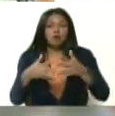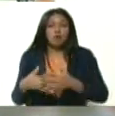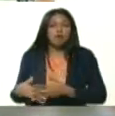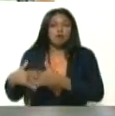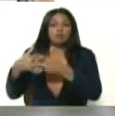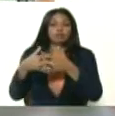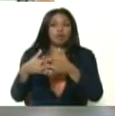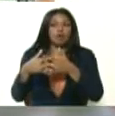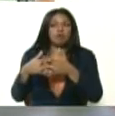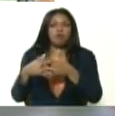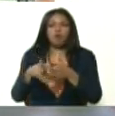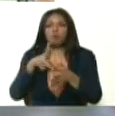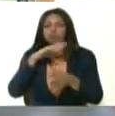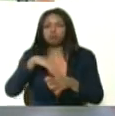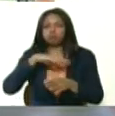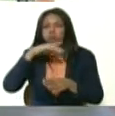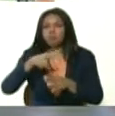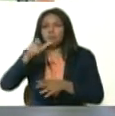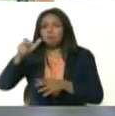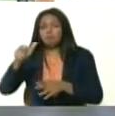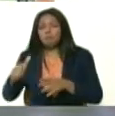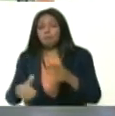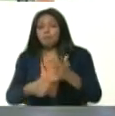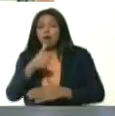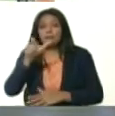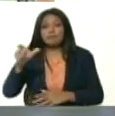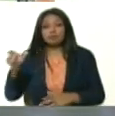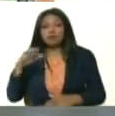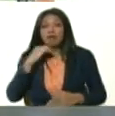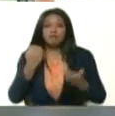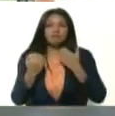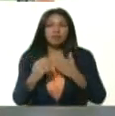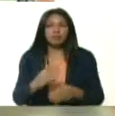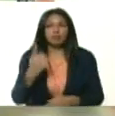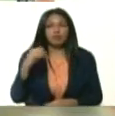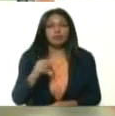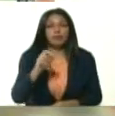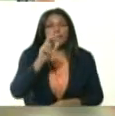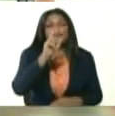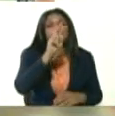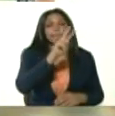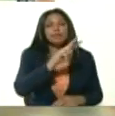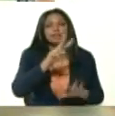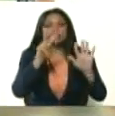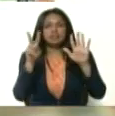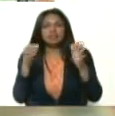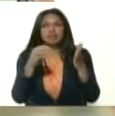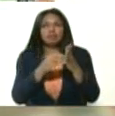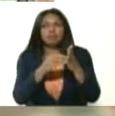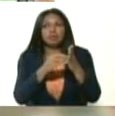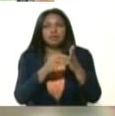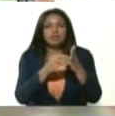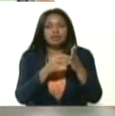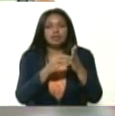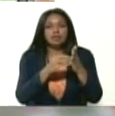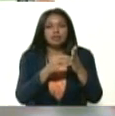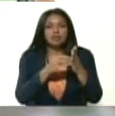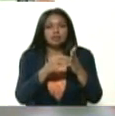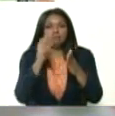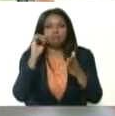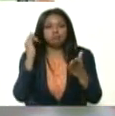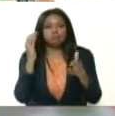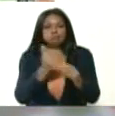Unidos y Norteamérica. Hoy han tenido 27.531 casos en un solo día,